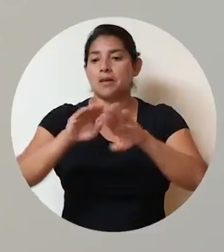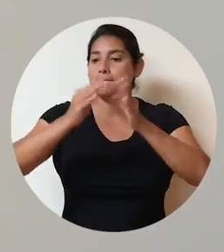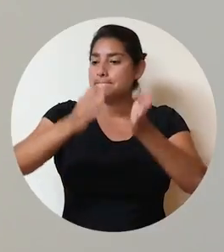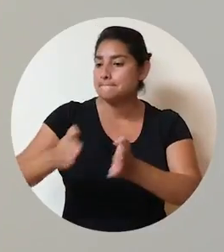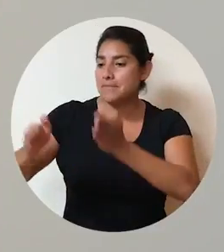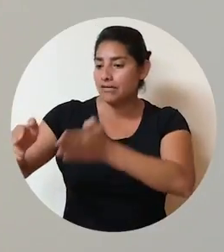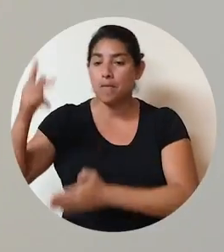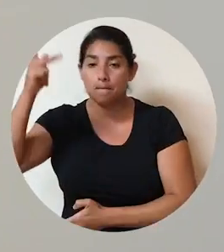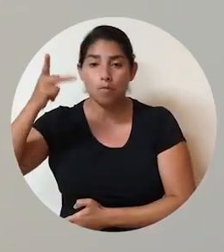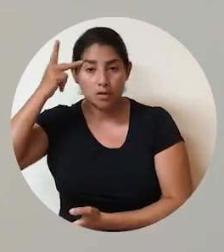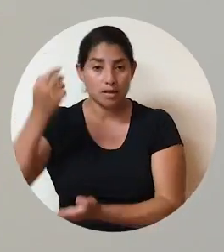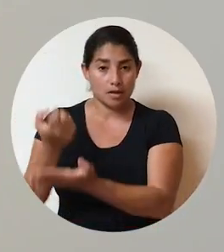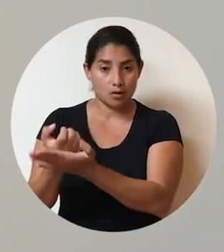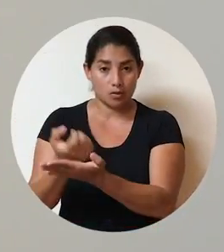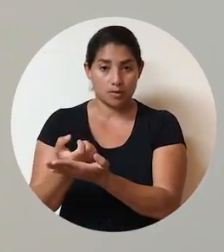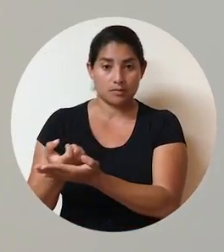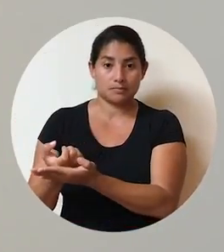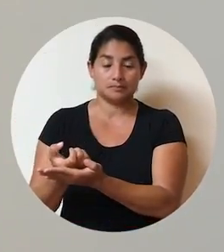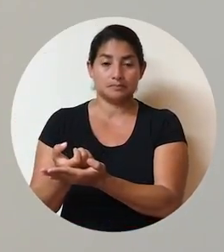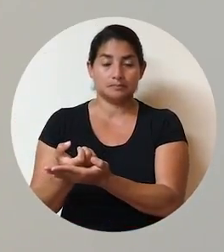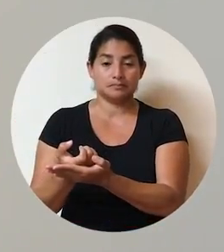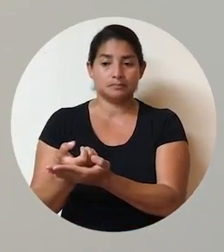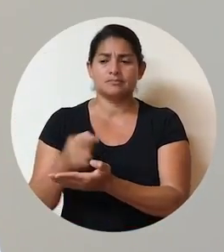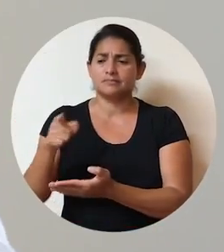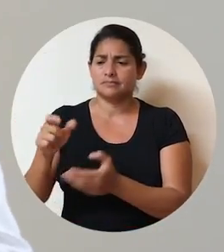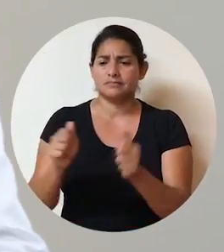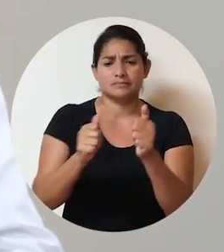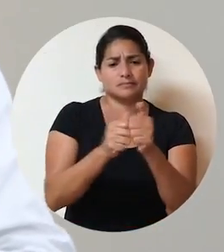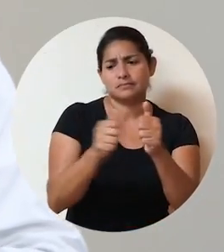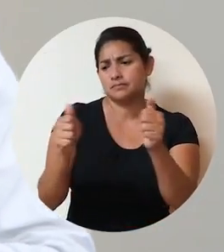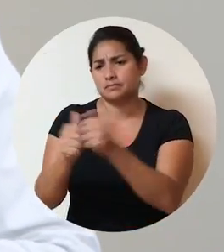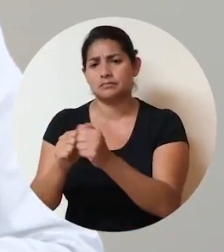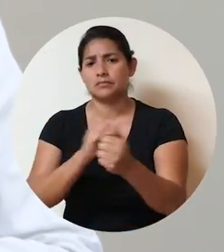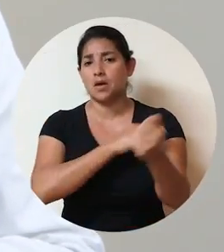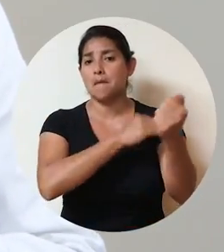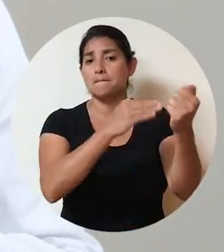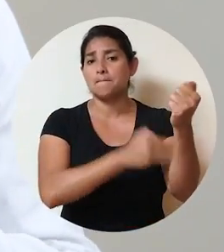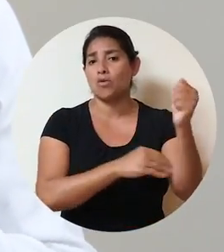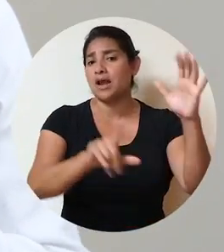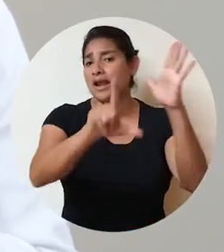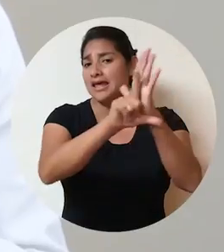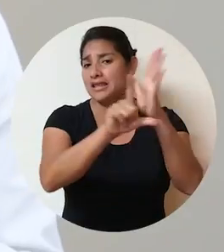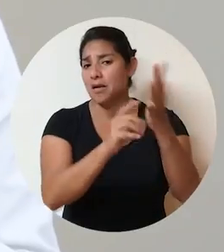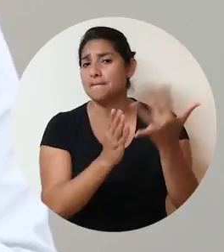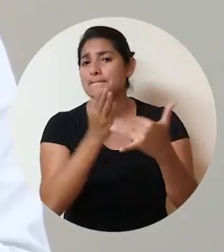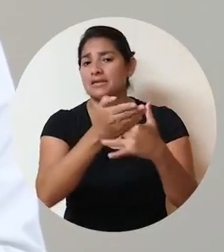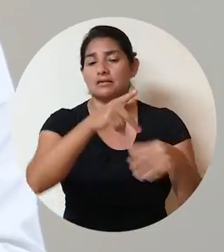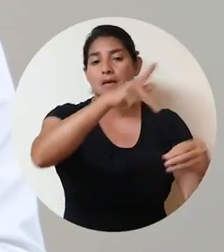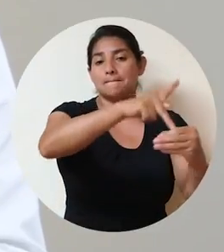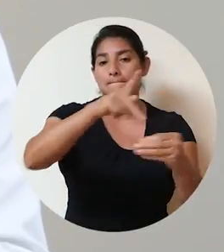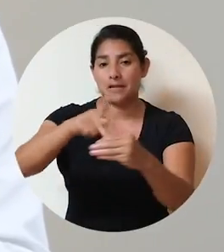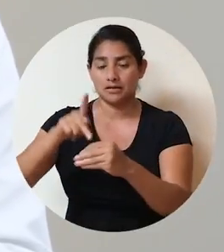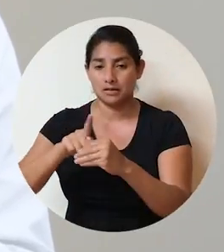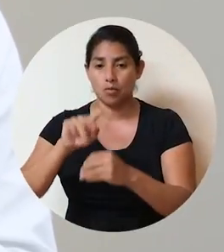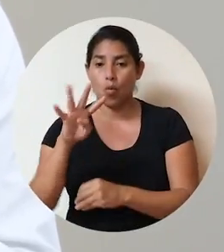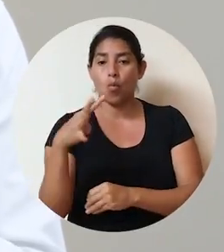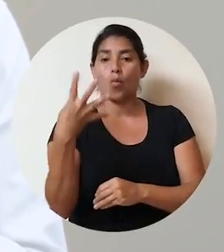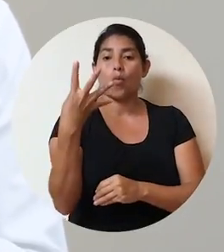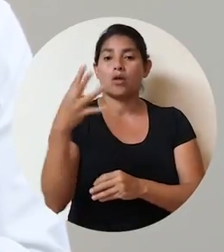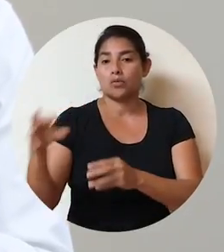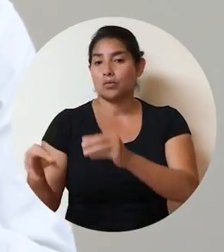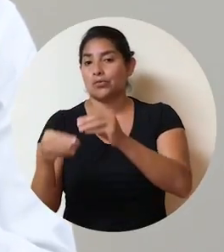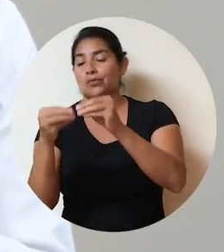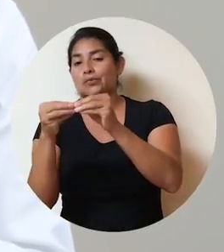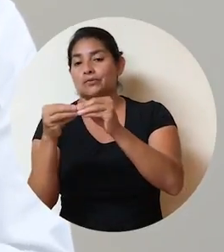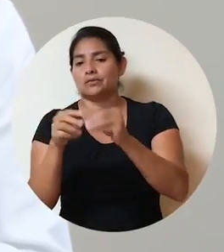y Planificación y Política Económica. El acompañamiento del Poder Legislativo será mediante su participación